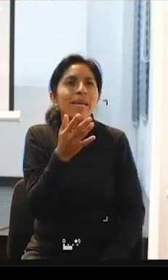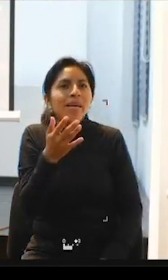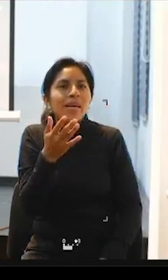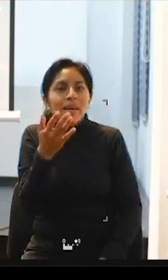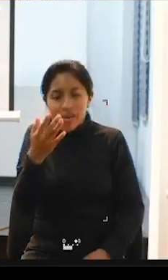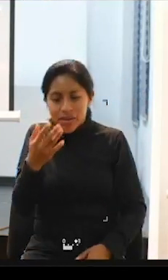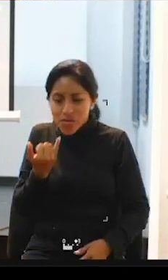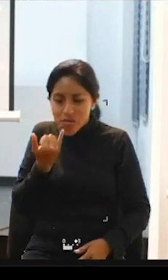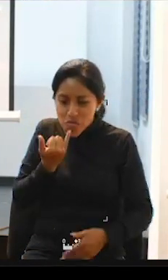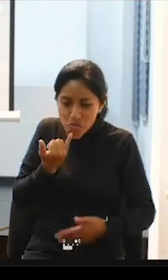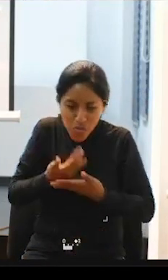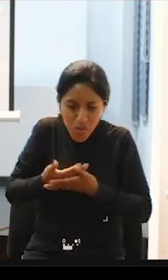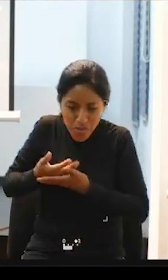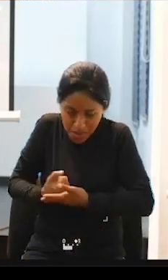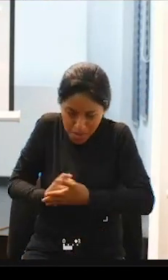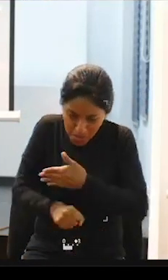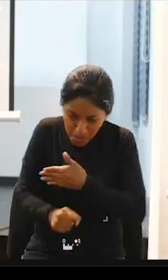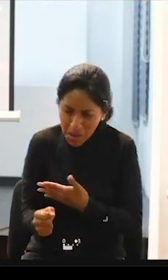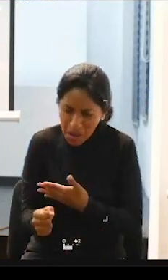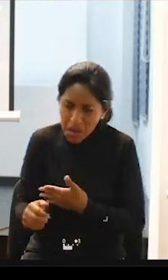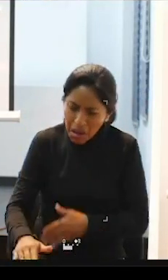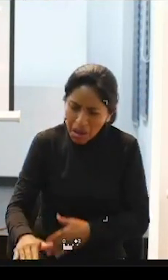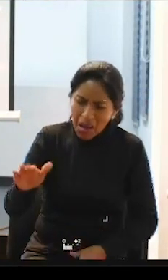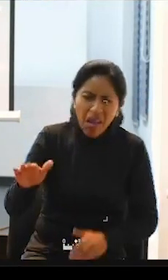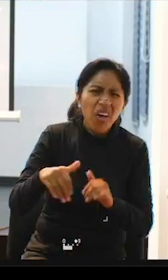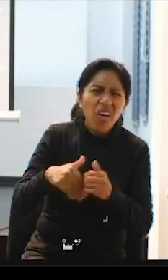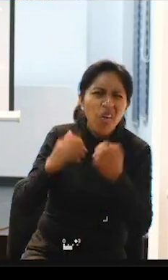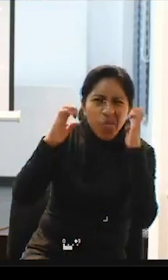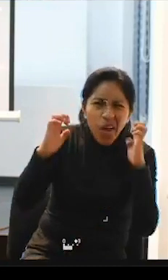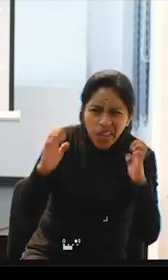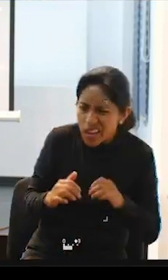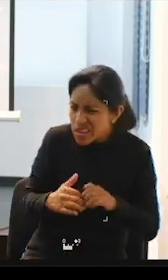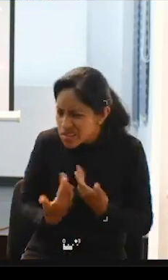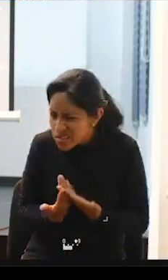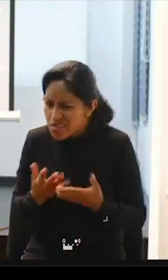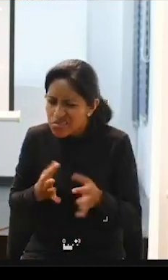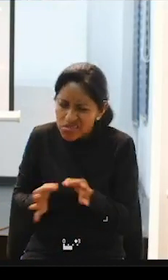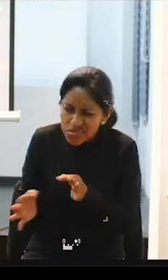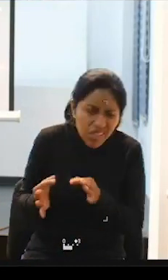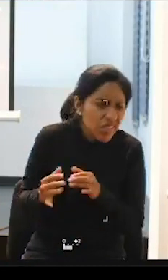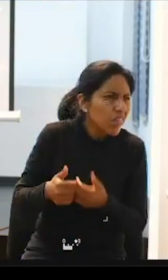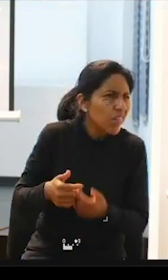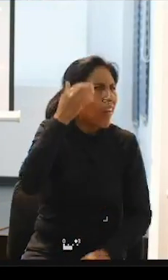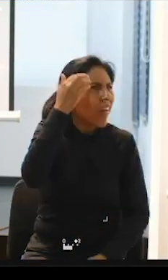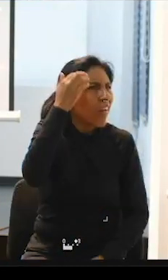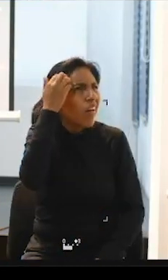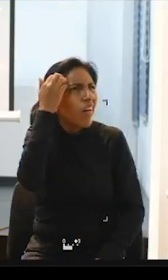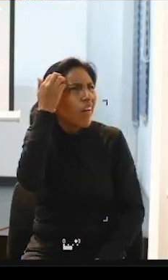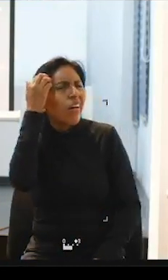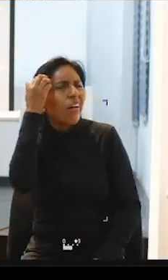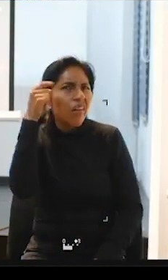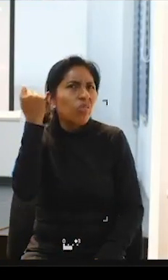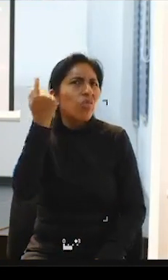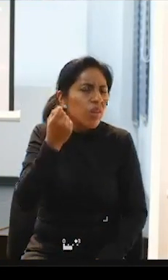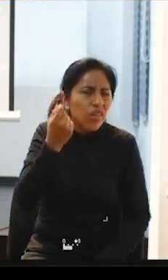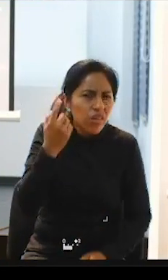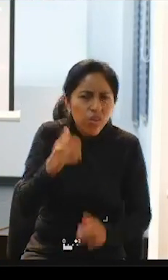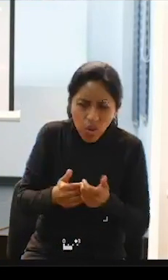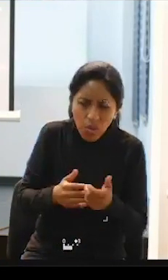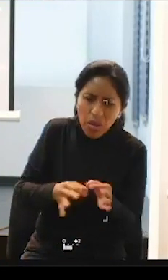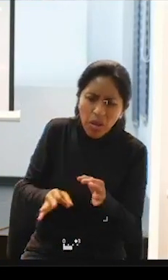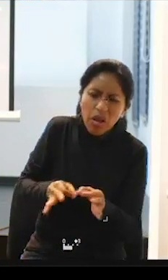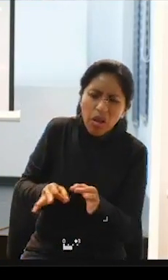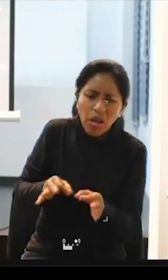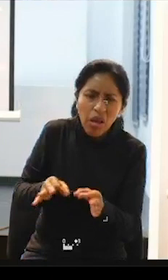niños no sabemos qué hacer yo soy dieta y no tengo ni idea de qué hacer voy haciendo día a día y sigo mi